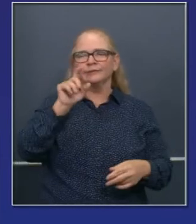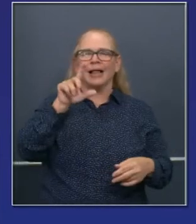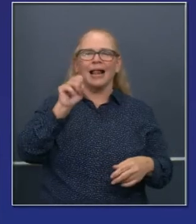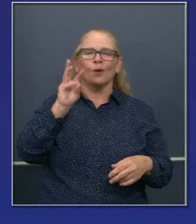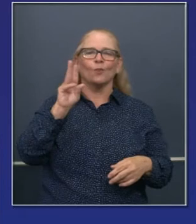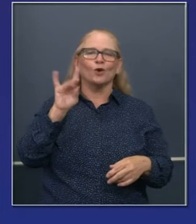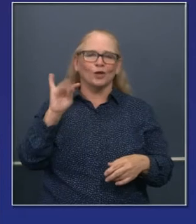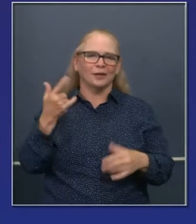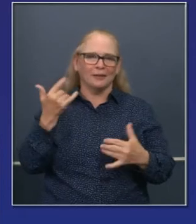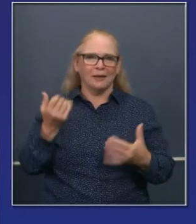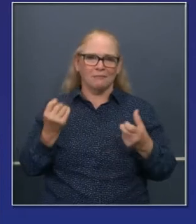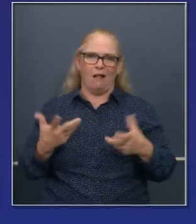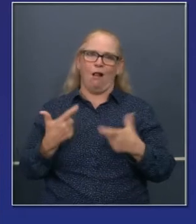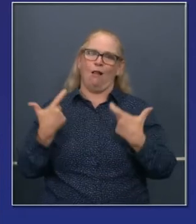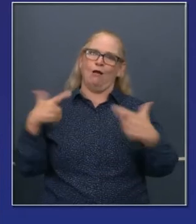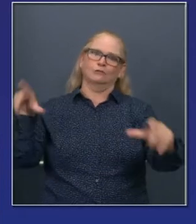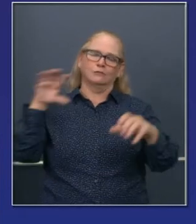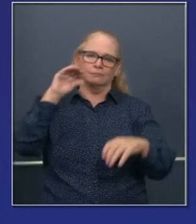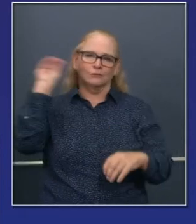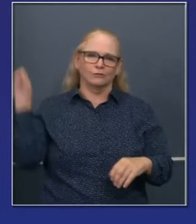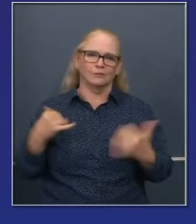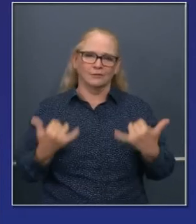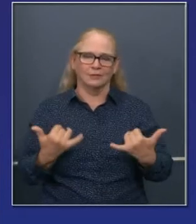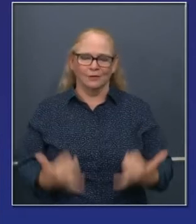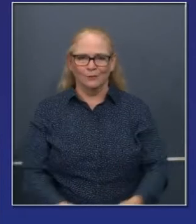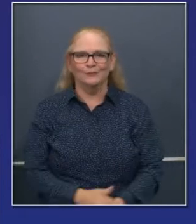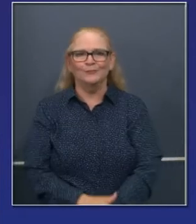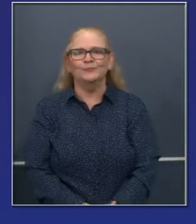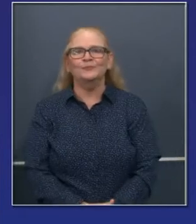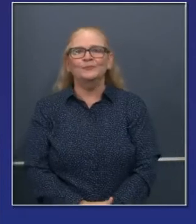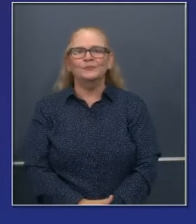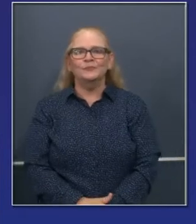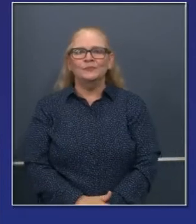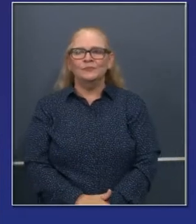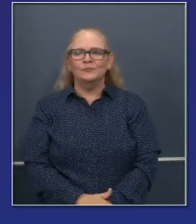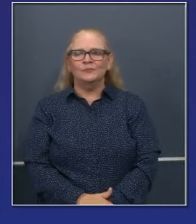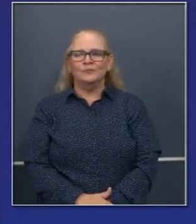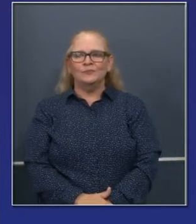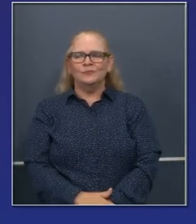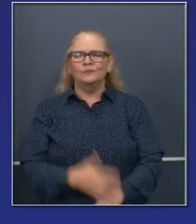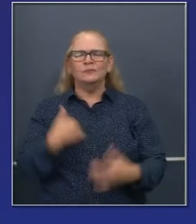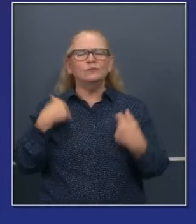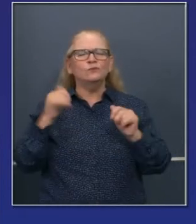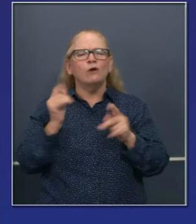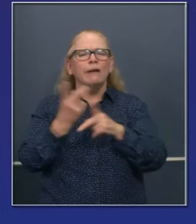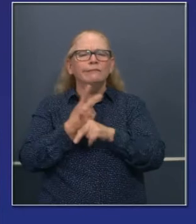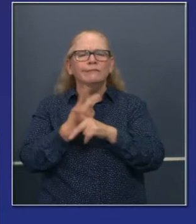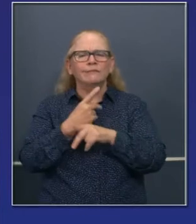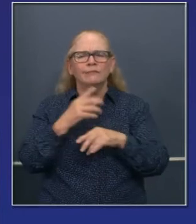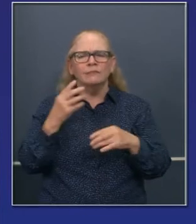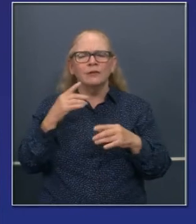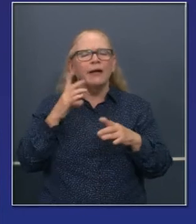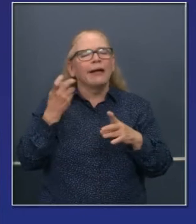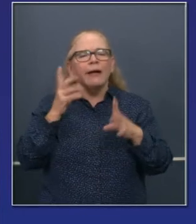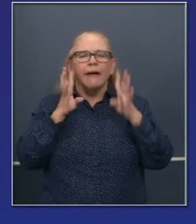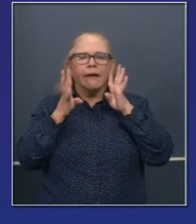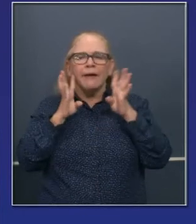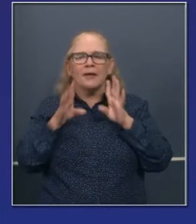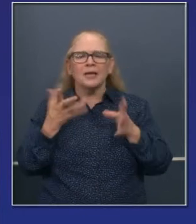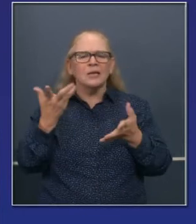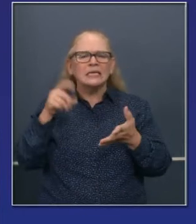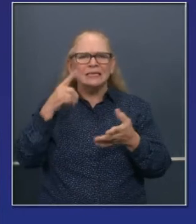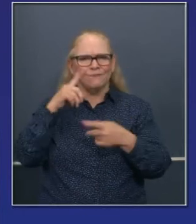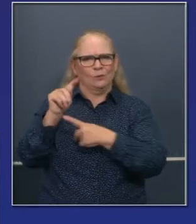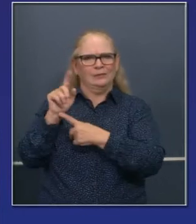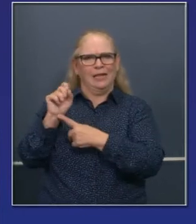tenemos que meternos de lleno allí para ver cuáles son las estrategias de flexibilidad que se ajustan a las